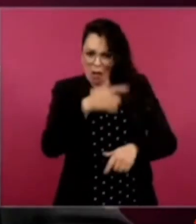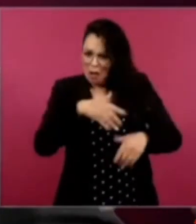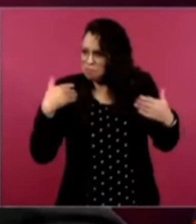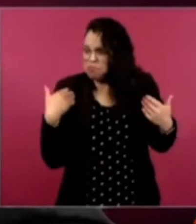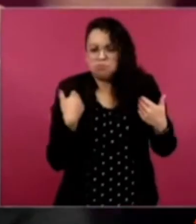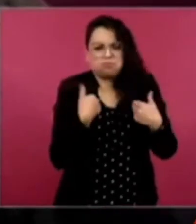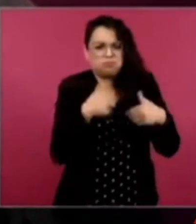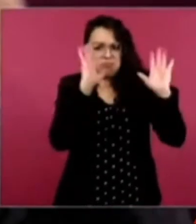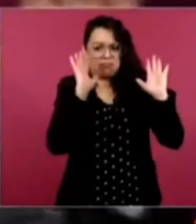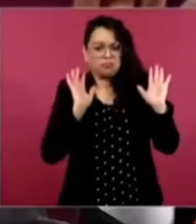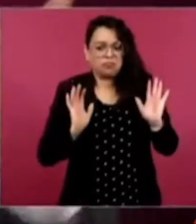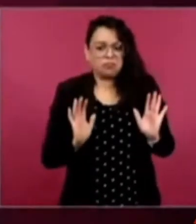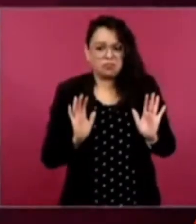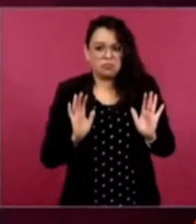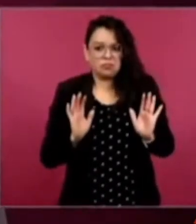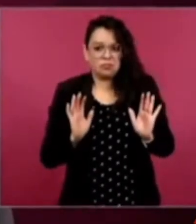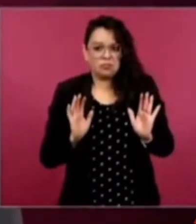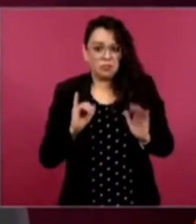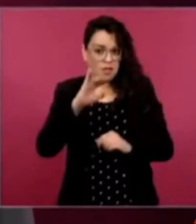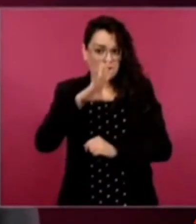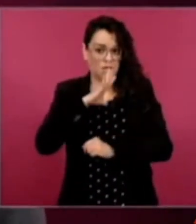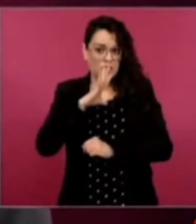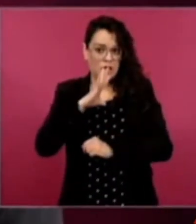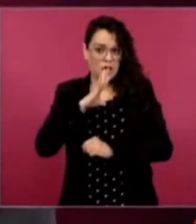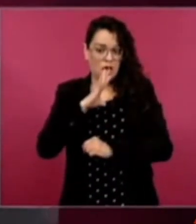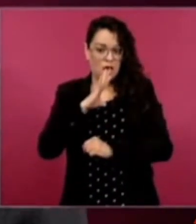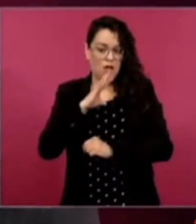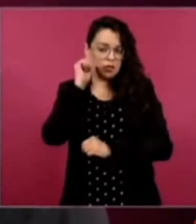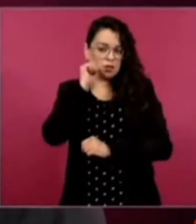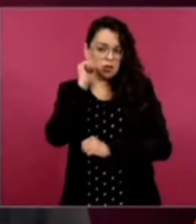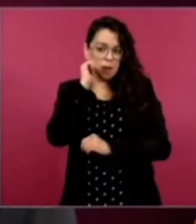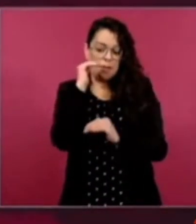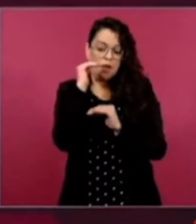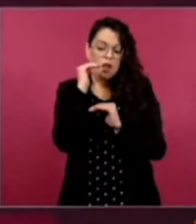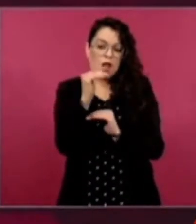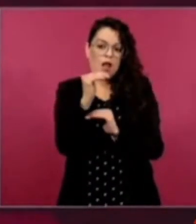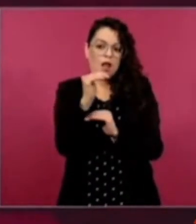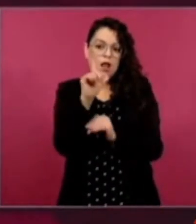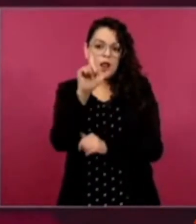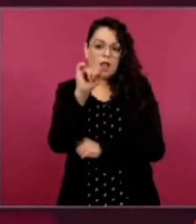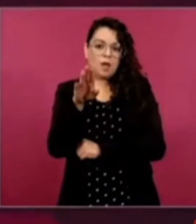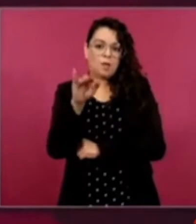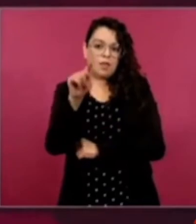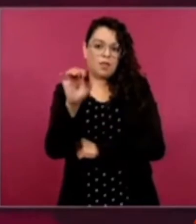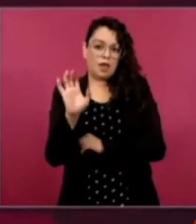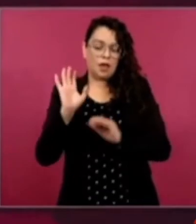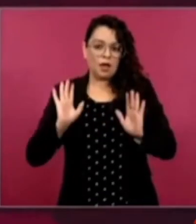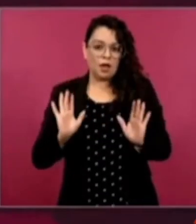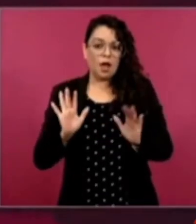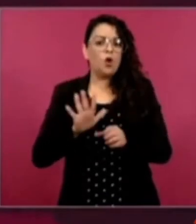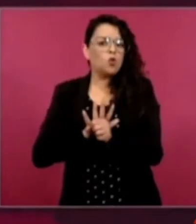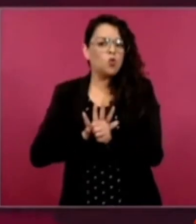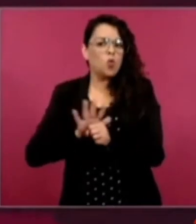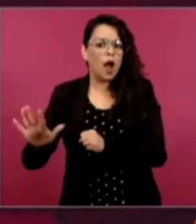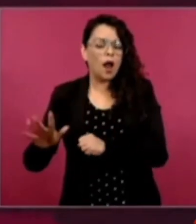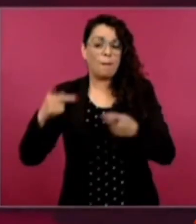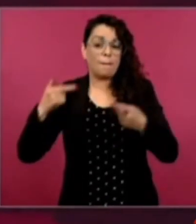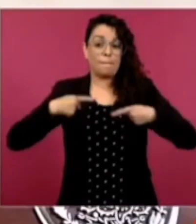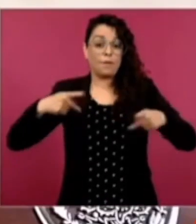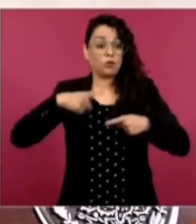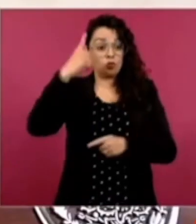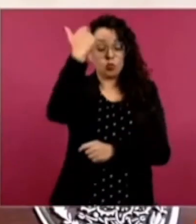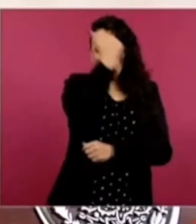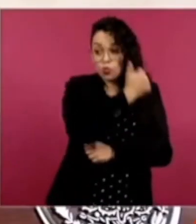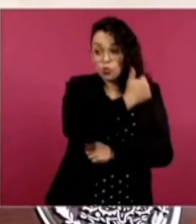Claro, todo tiene un límite, ¿y cuál es ese límite? Pues la decisión de cada quien. Cada quien es responsable de sus